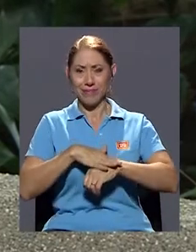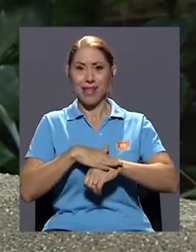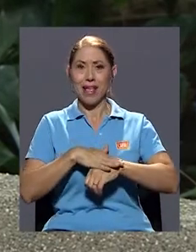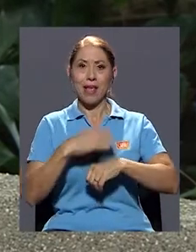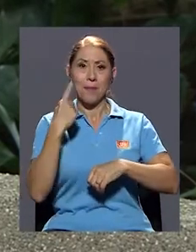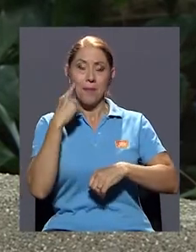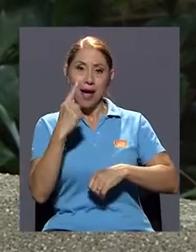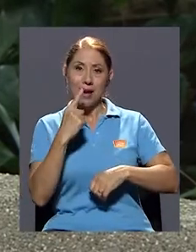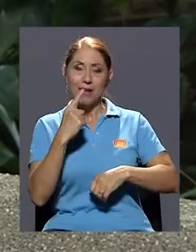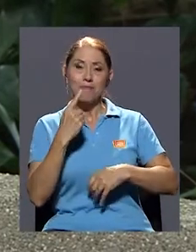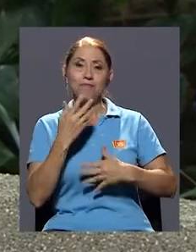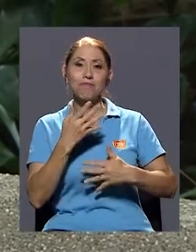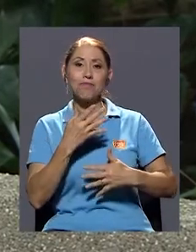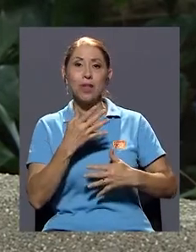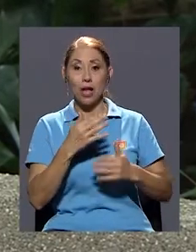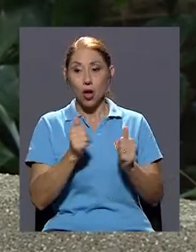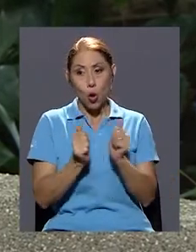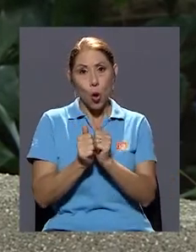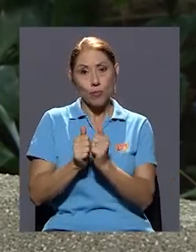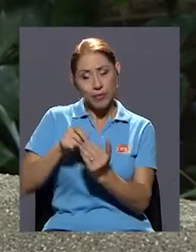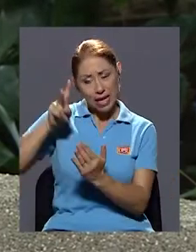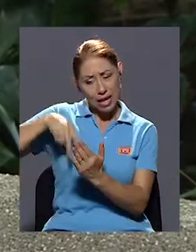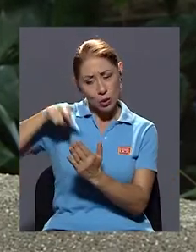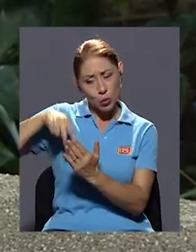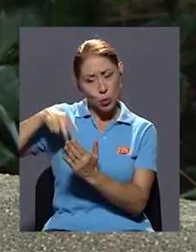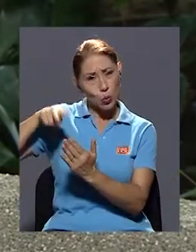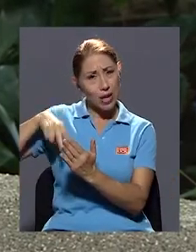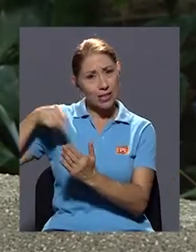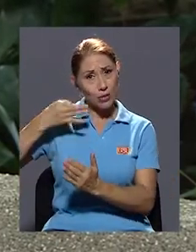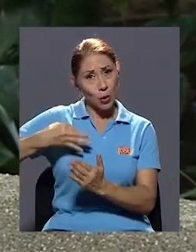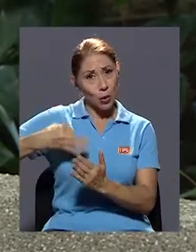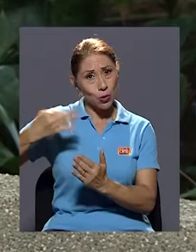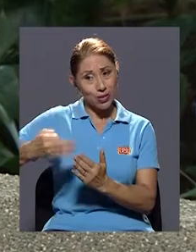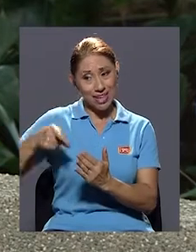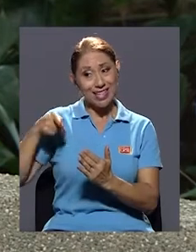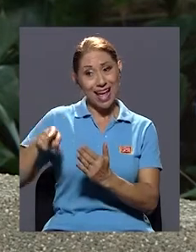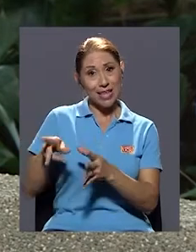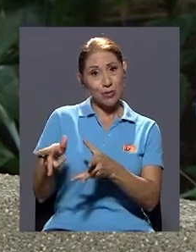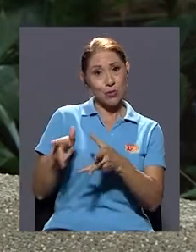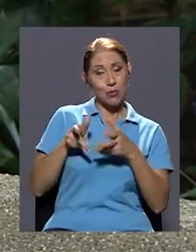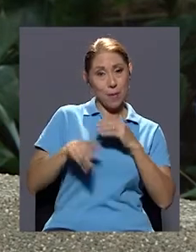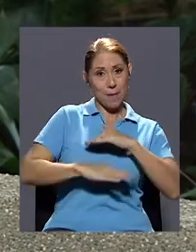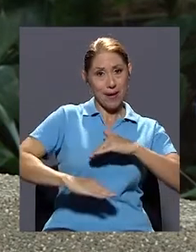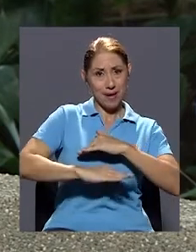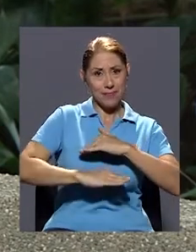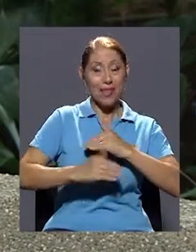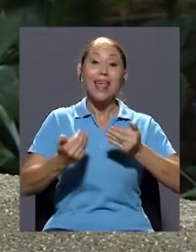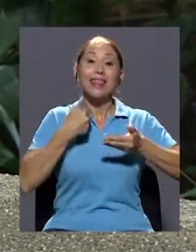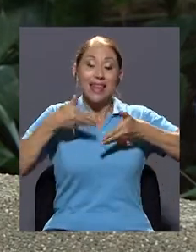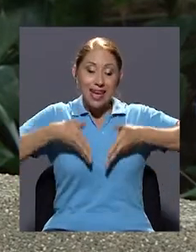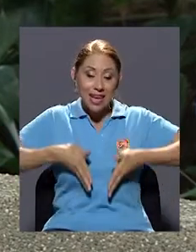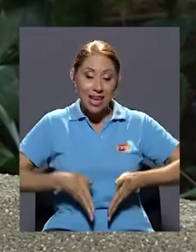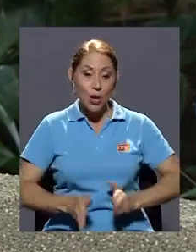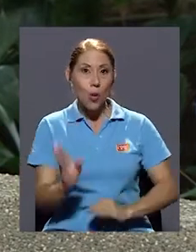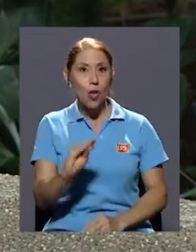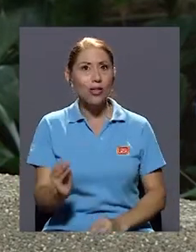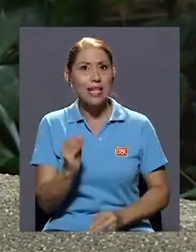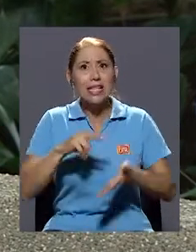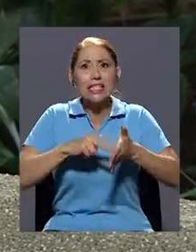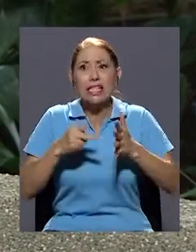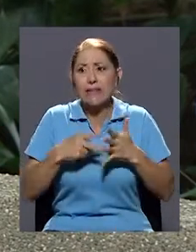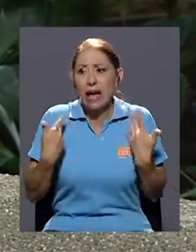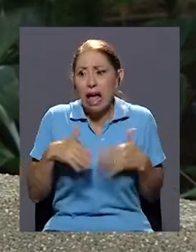apreciación a partir de las lecturas que uno hace constantemente todos los días, primero, tener un hijo, una hija adolescente no es tener un